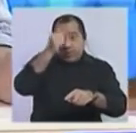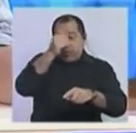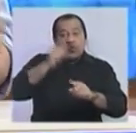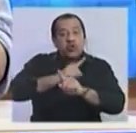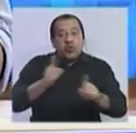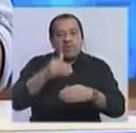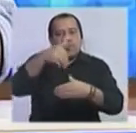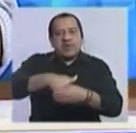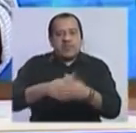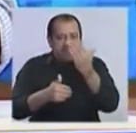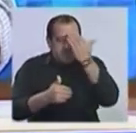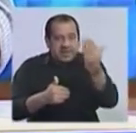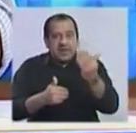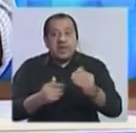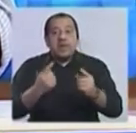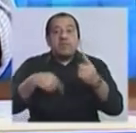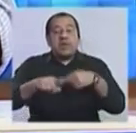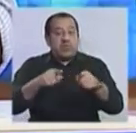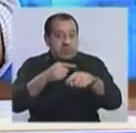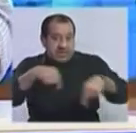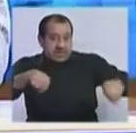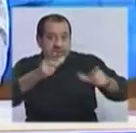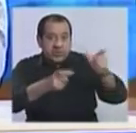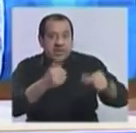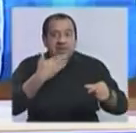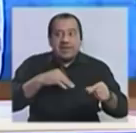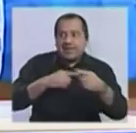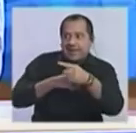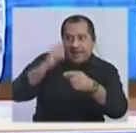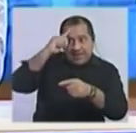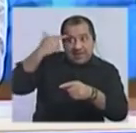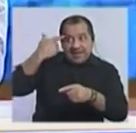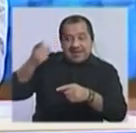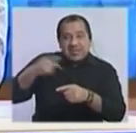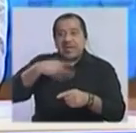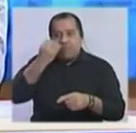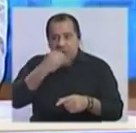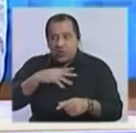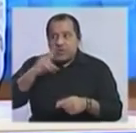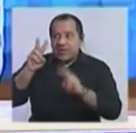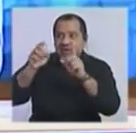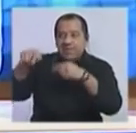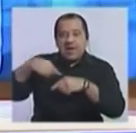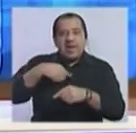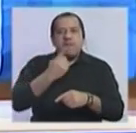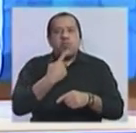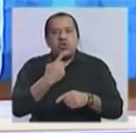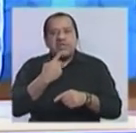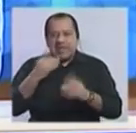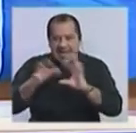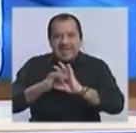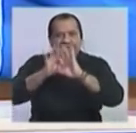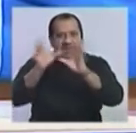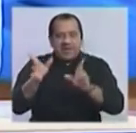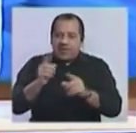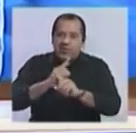entiende que una perspectiva neoliberal, y eso significa recortar consejos de salario,